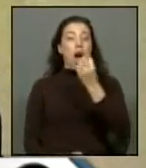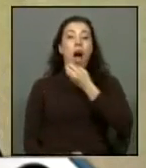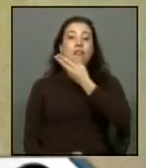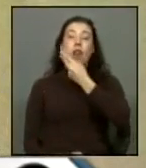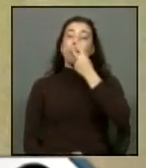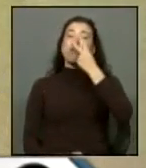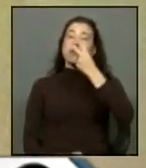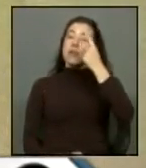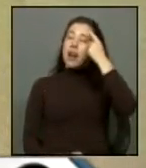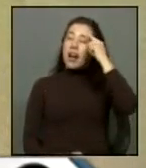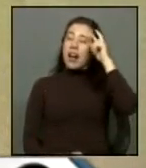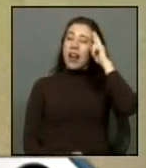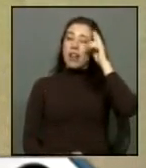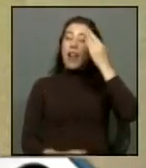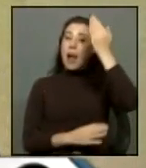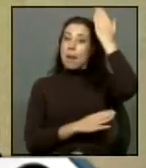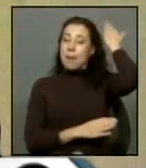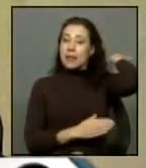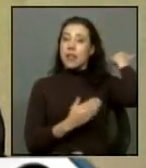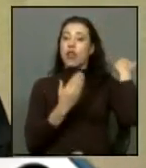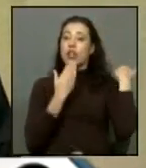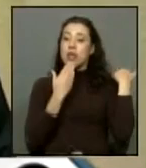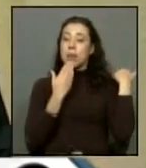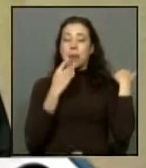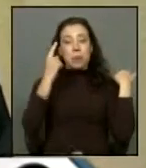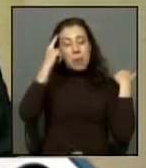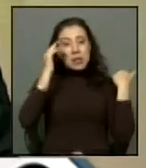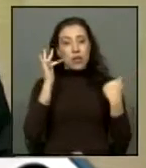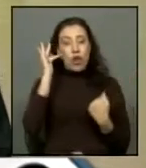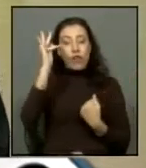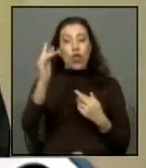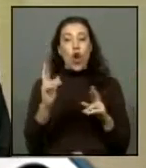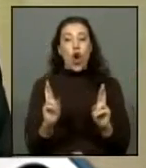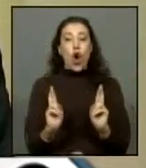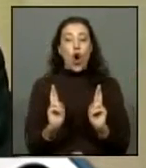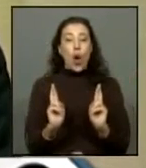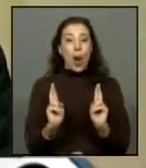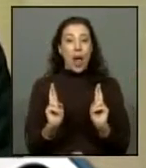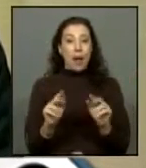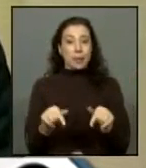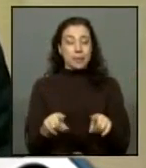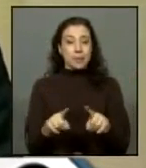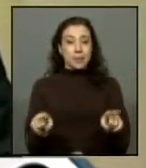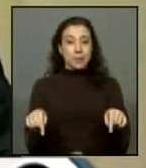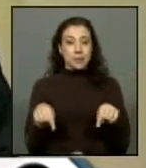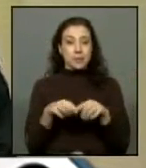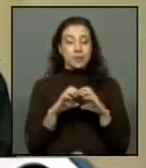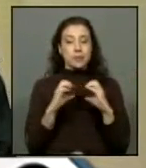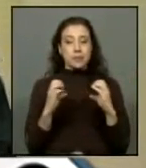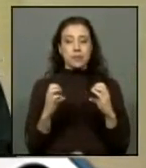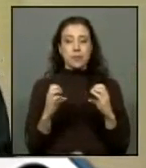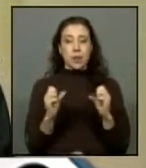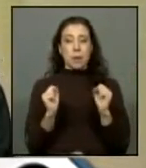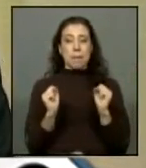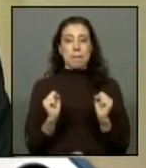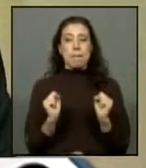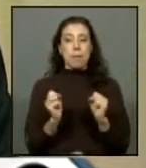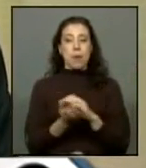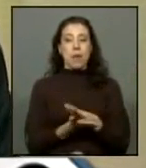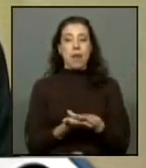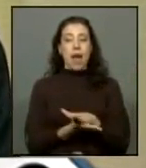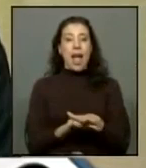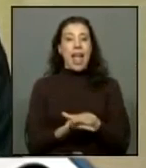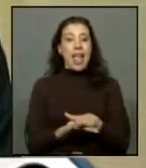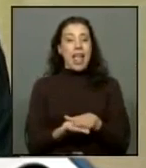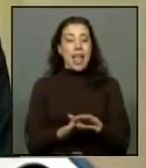mirándose al pasado también mirándose al futuro y que ojalá esta sala esta cámara pueda ser un ejemplo